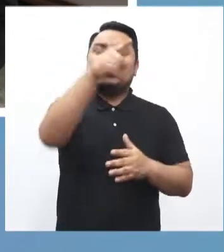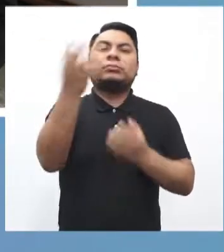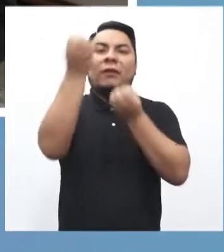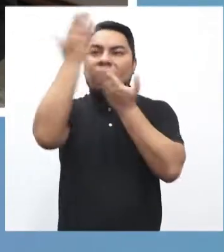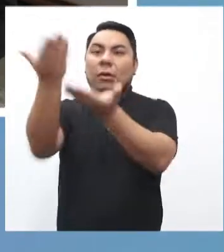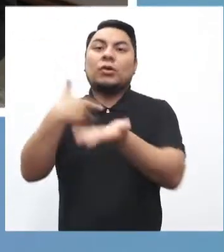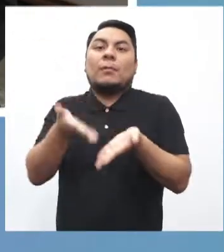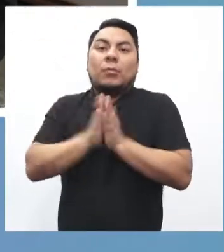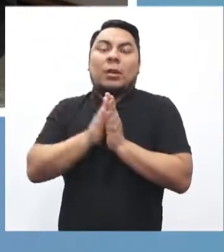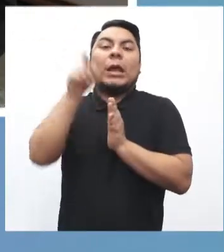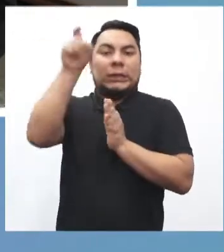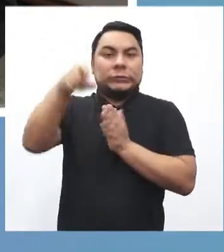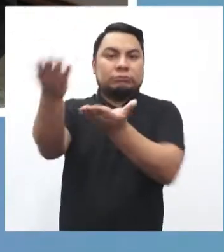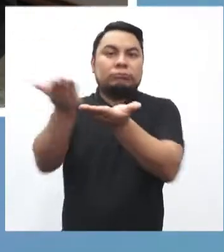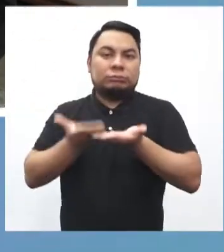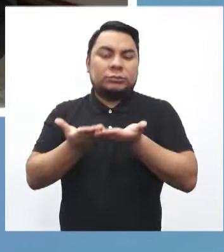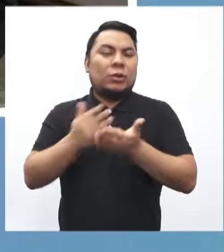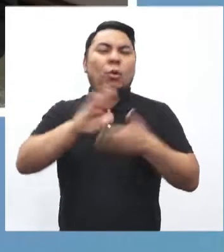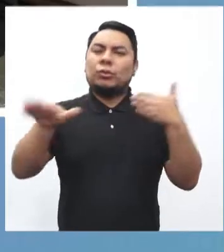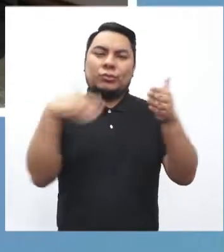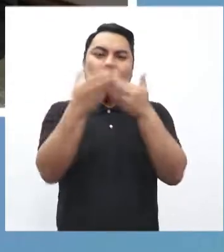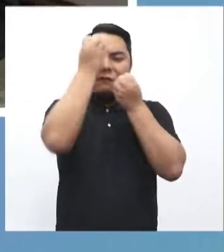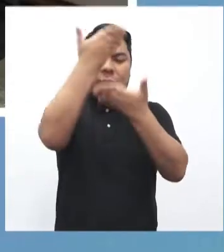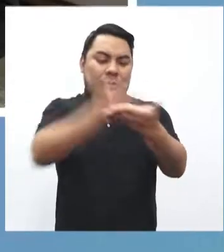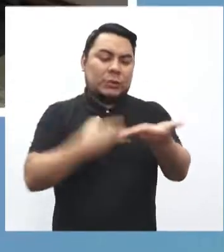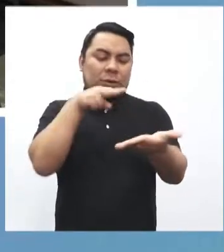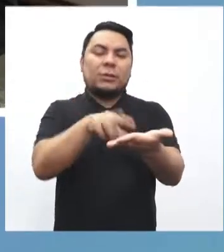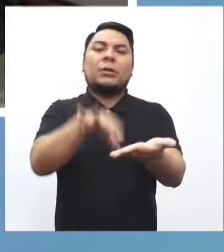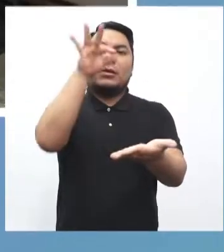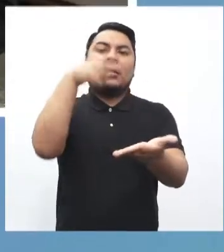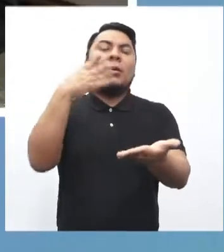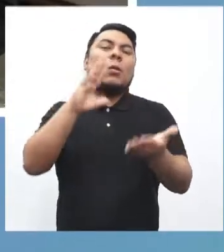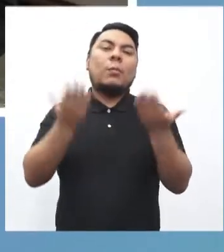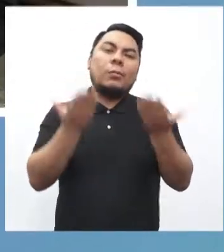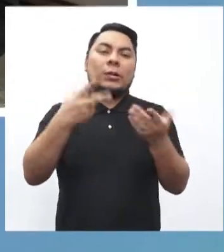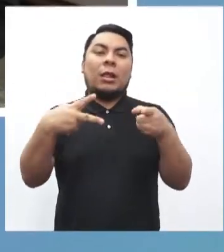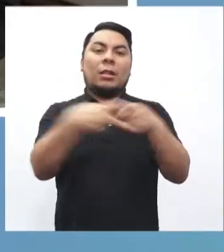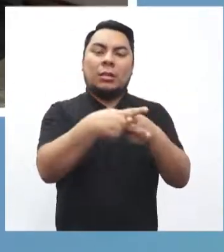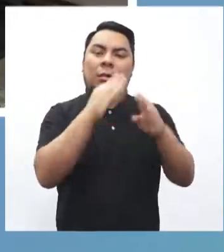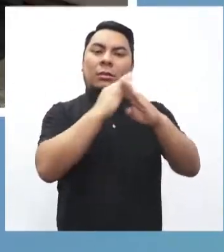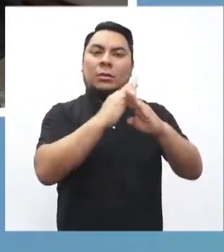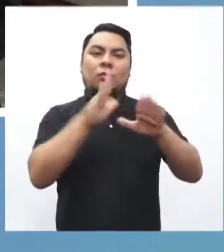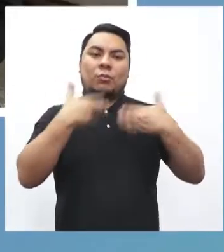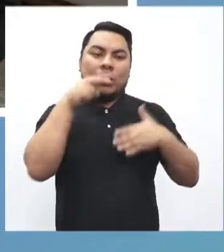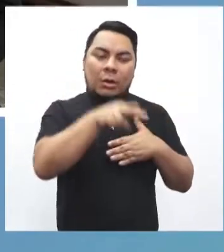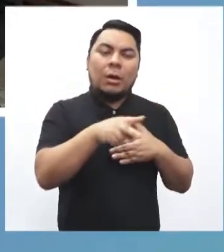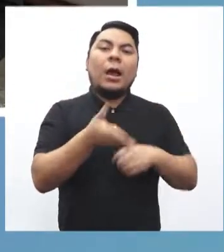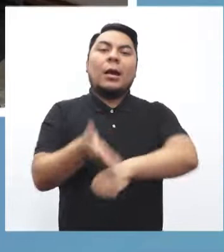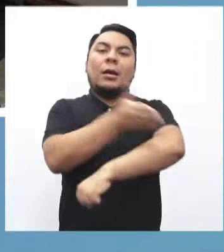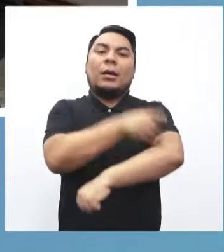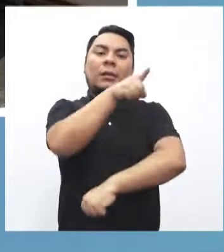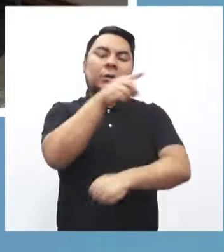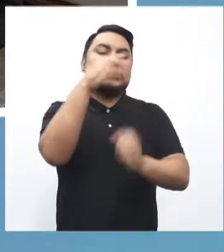produzcan, exceptuando aquella información que se encuentre restringida del acceso por alguna de las excepciones previstas